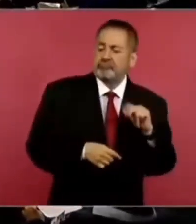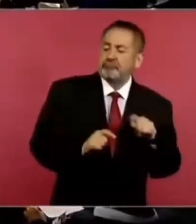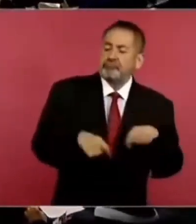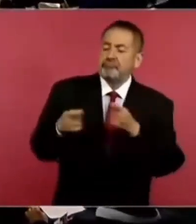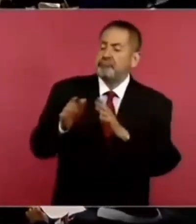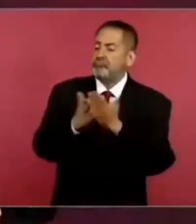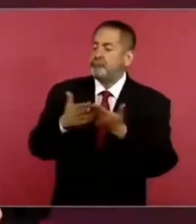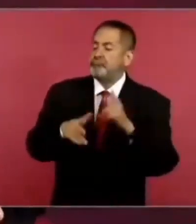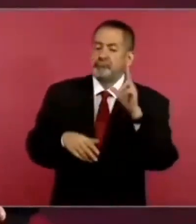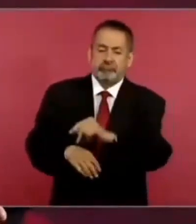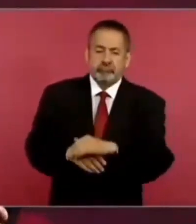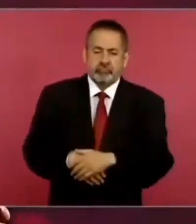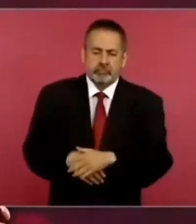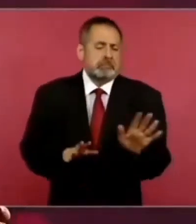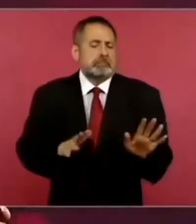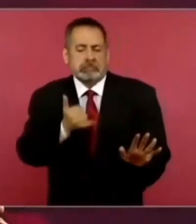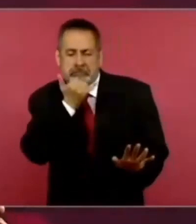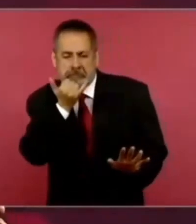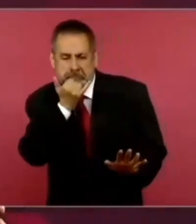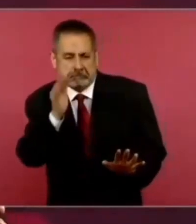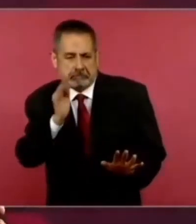A lo mejor me equivoco.